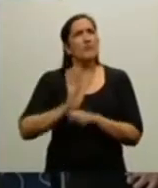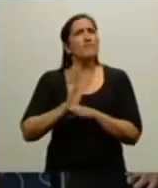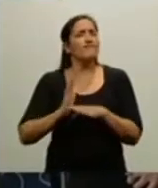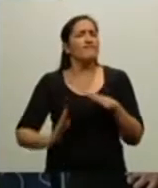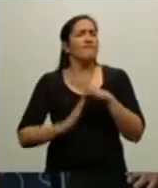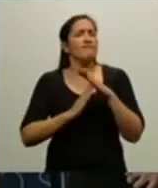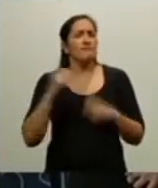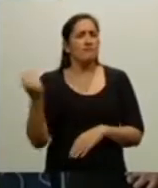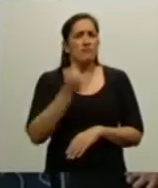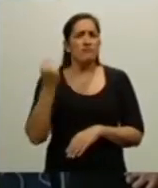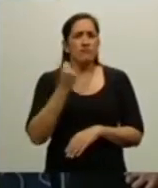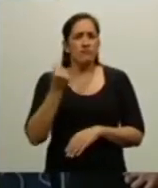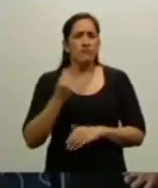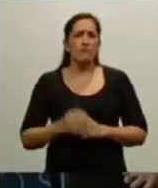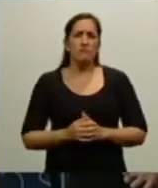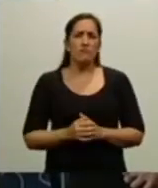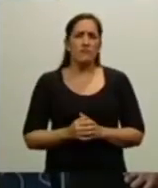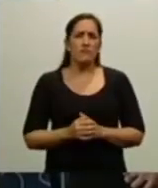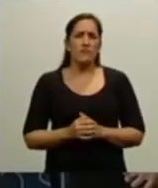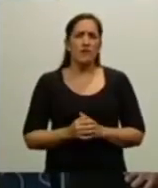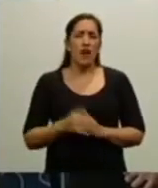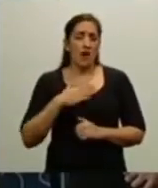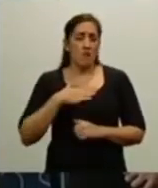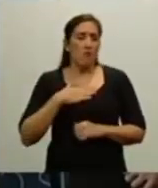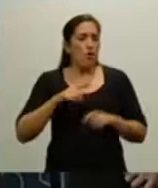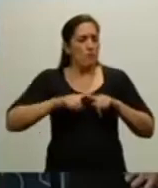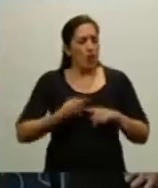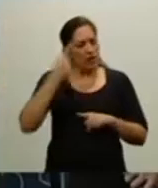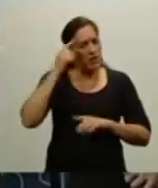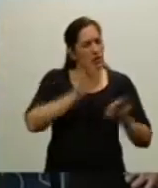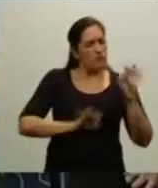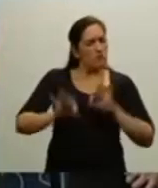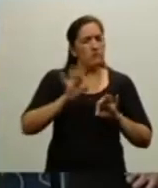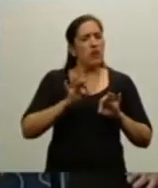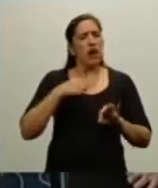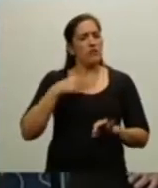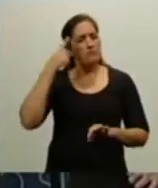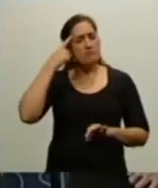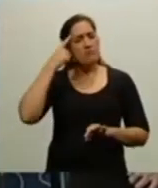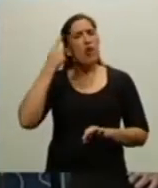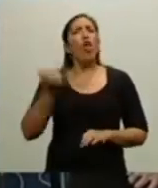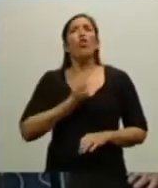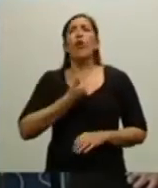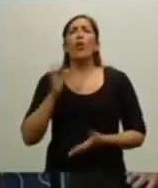fundamentales de nuestras políticas, hemos querido también hacerlo aquí.